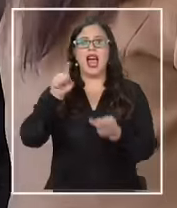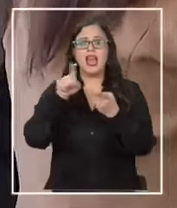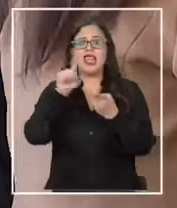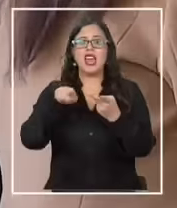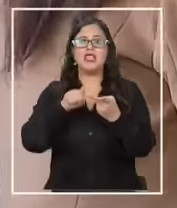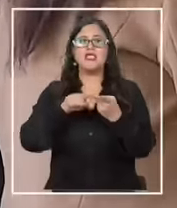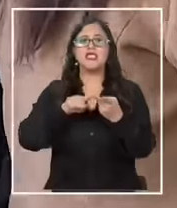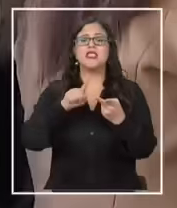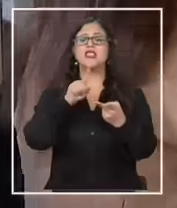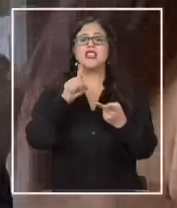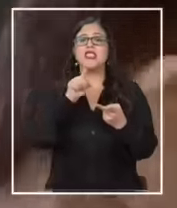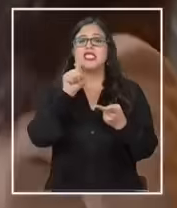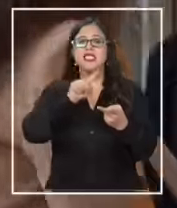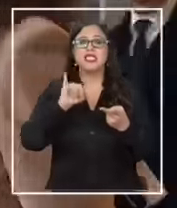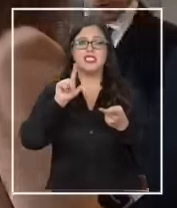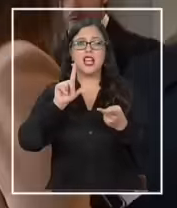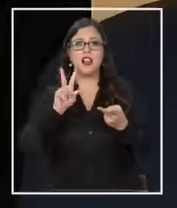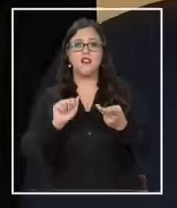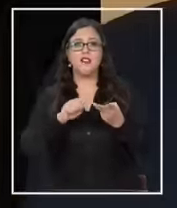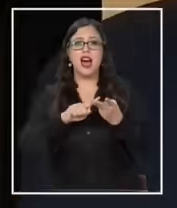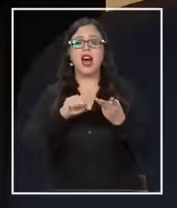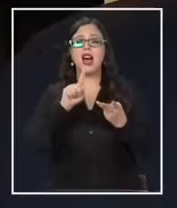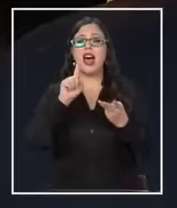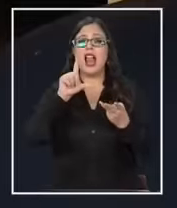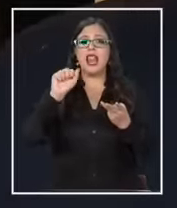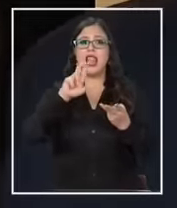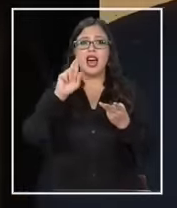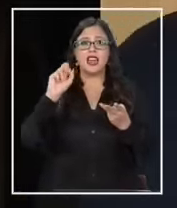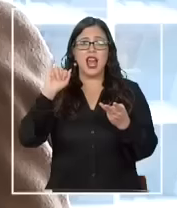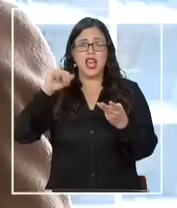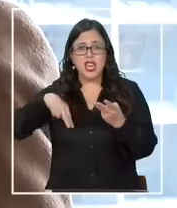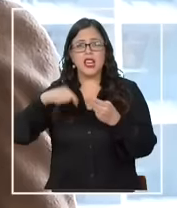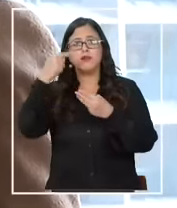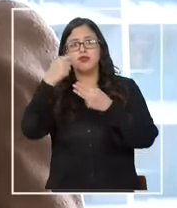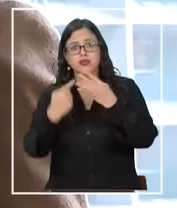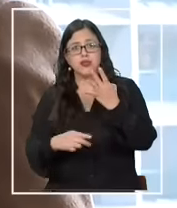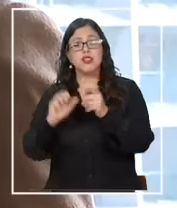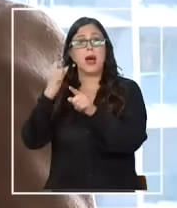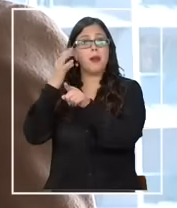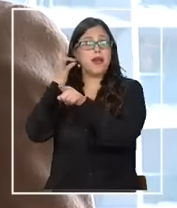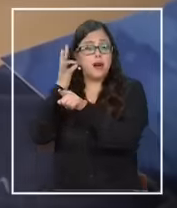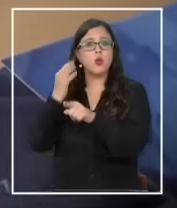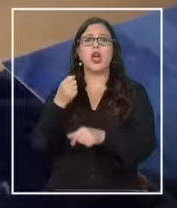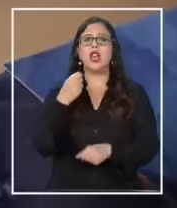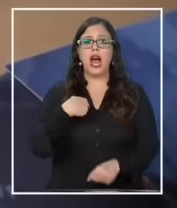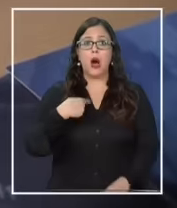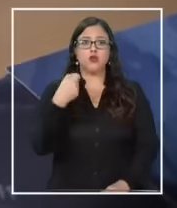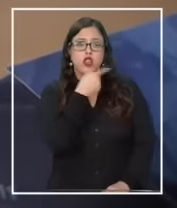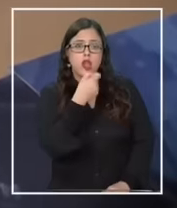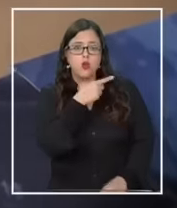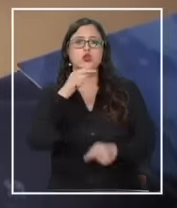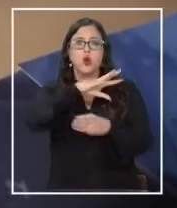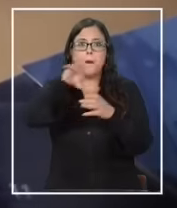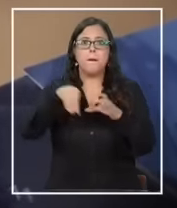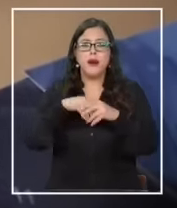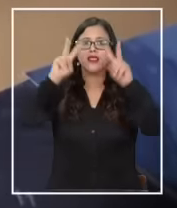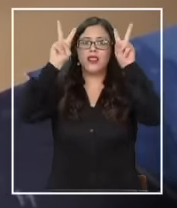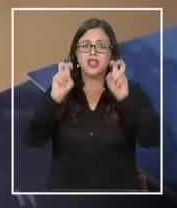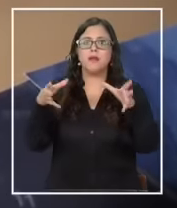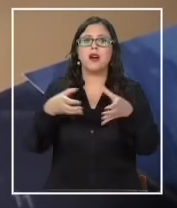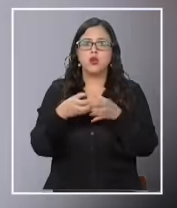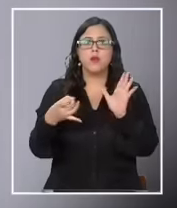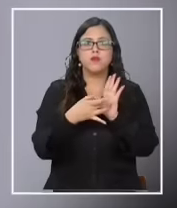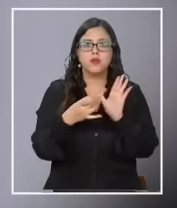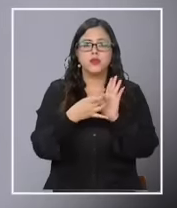Sepúlveda, Augusto Silva, Domingo Pieto y Antonia Larraín, la primera que se autodenunció, fueron miembros de la supuesta asociación ilícita